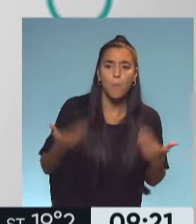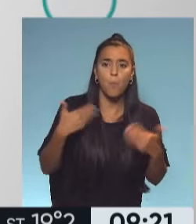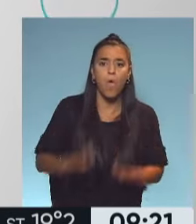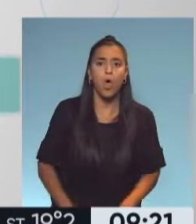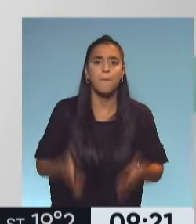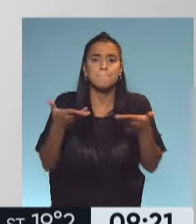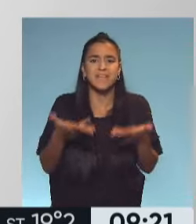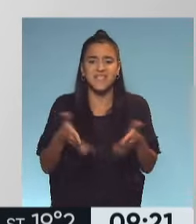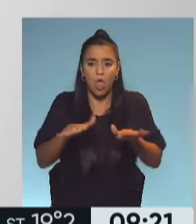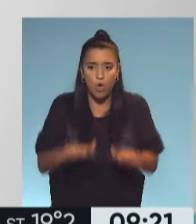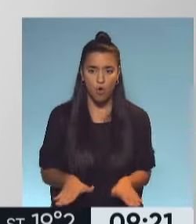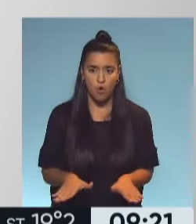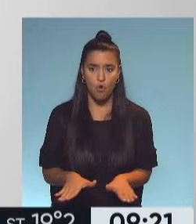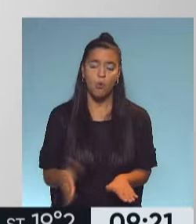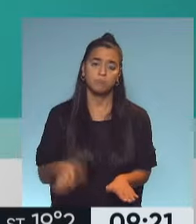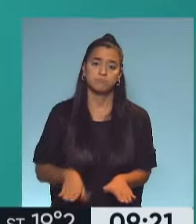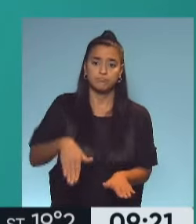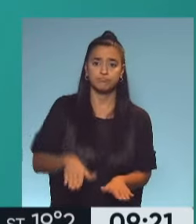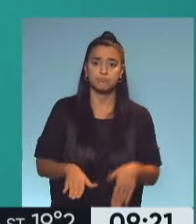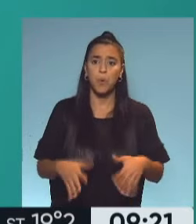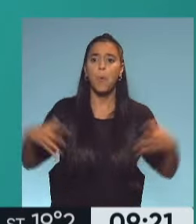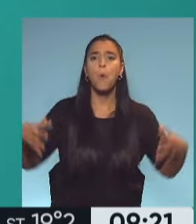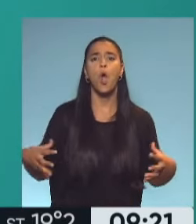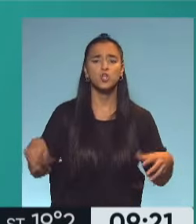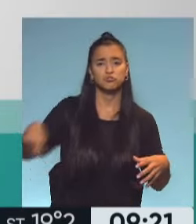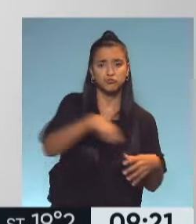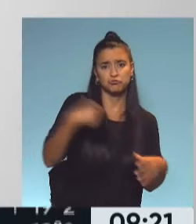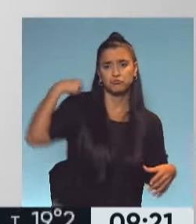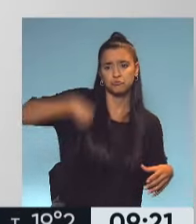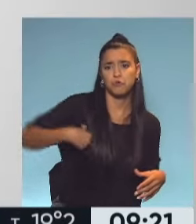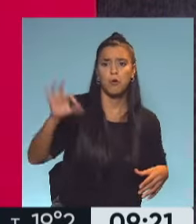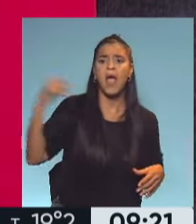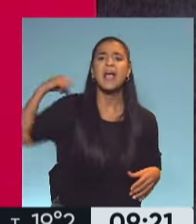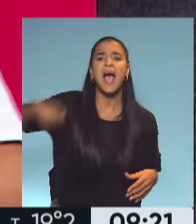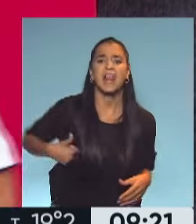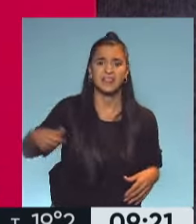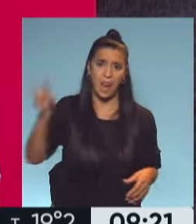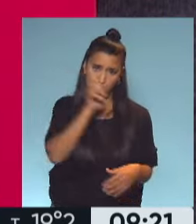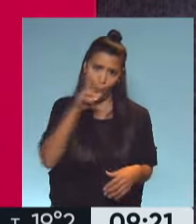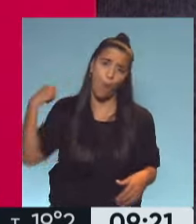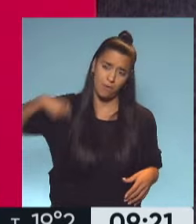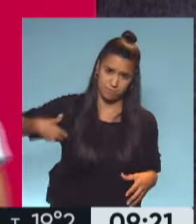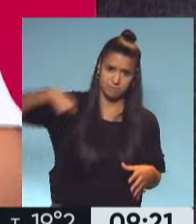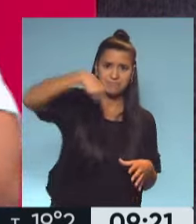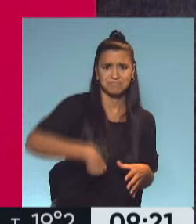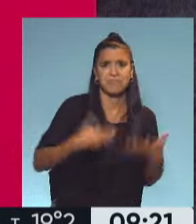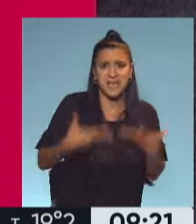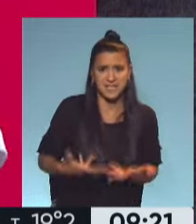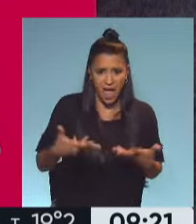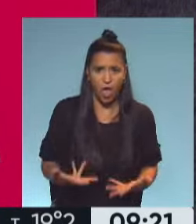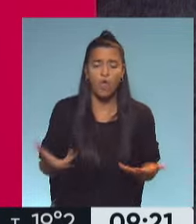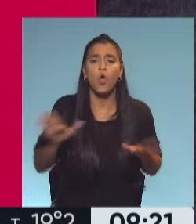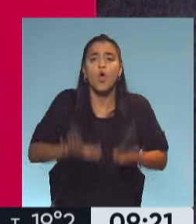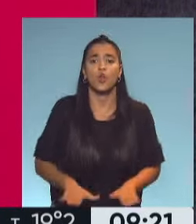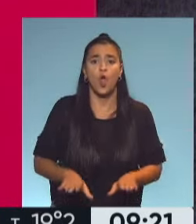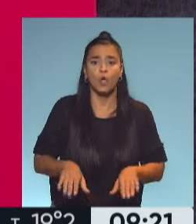peso. Ah, perfecto. ¿Puedo agregarme un peso? Un bolso, una bolsa con... La cartera de la dama. La cartera de la dama que pesa bastante, le agrego en